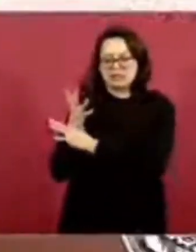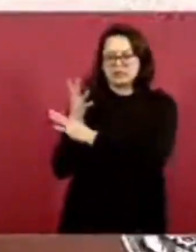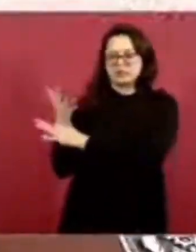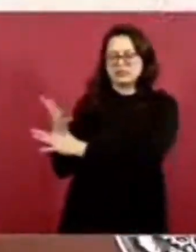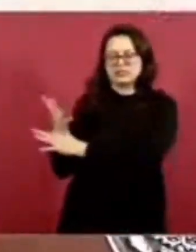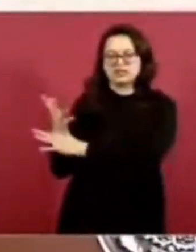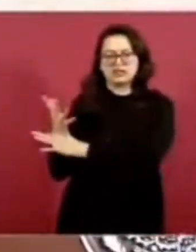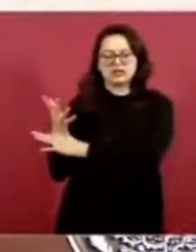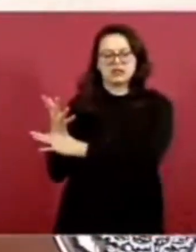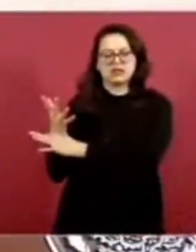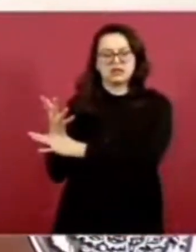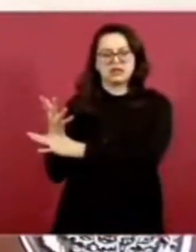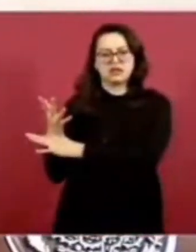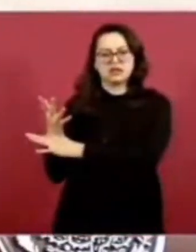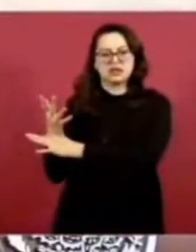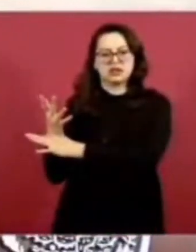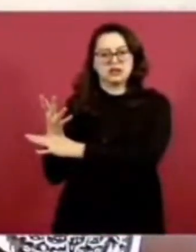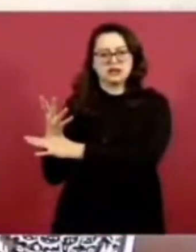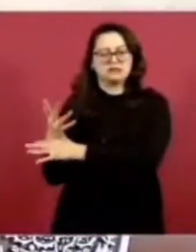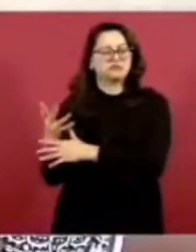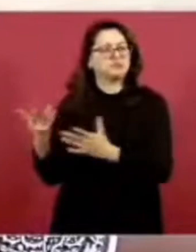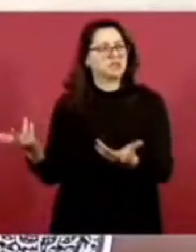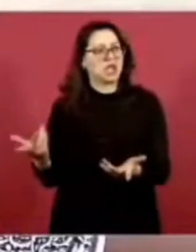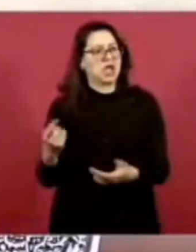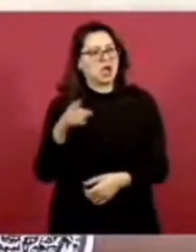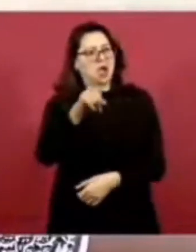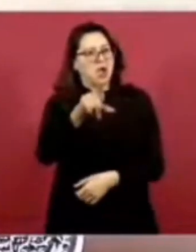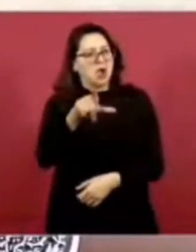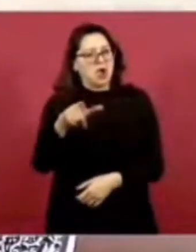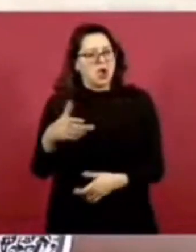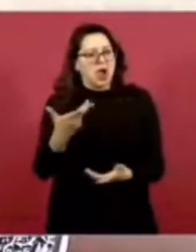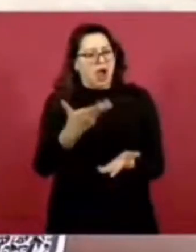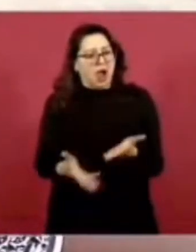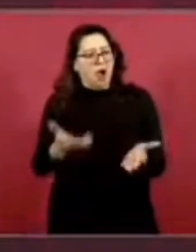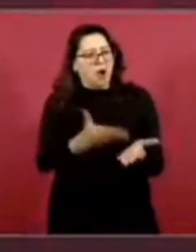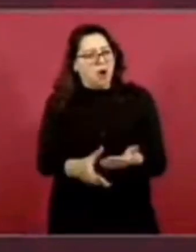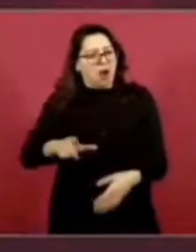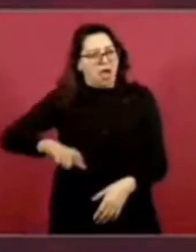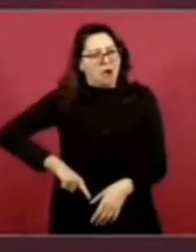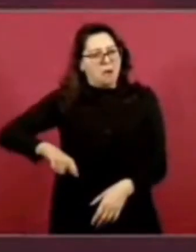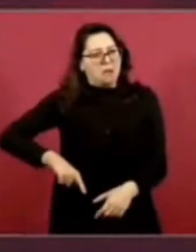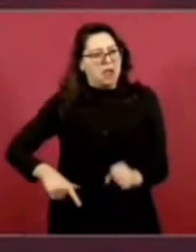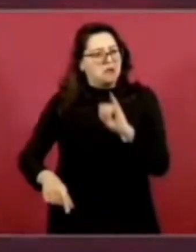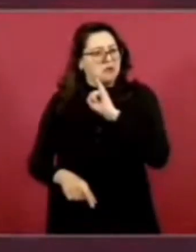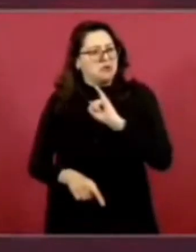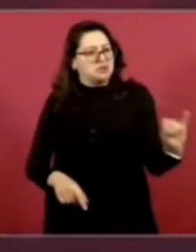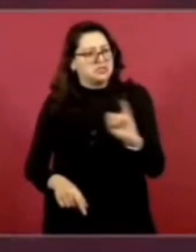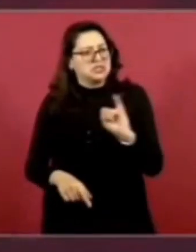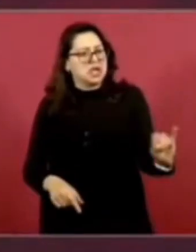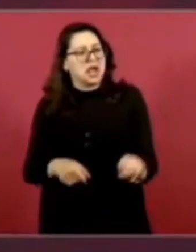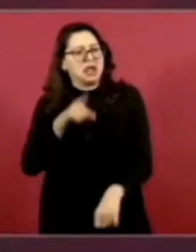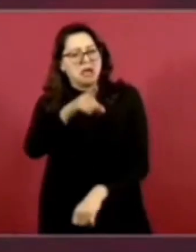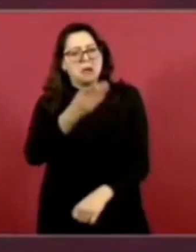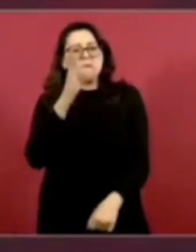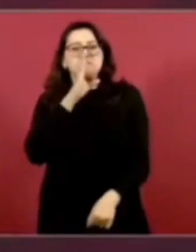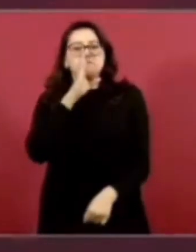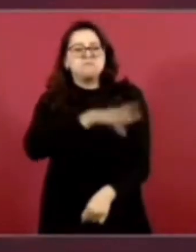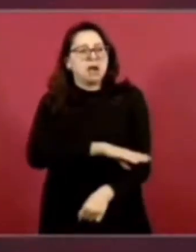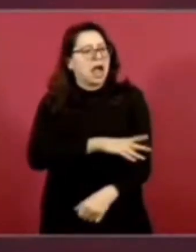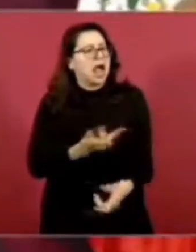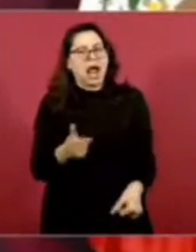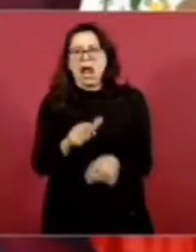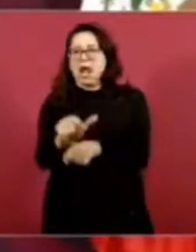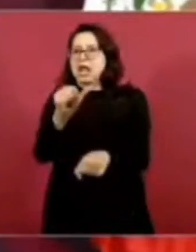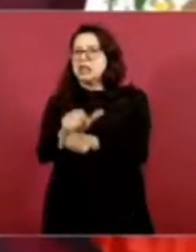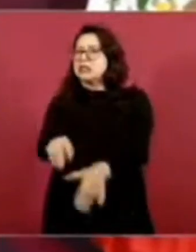impune lo que hicieron los actuales gobernantes. Que llevaron a la